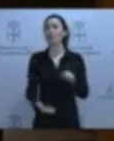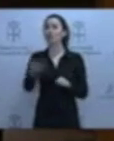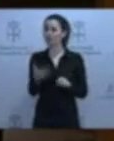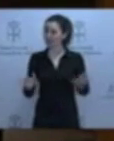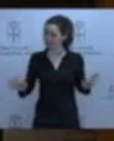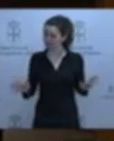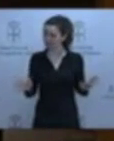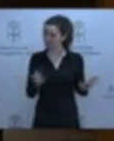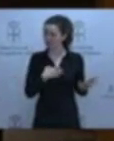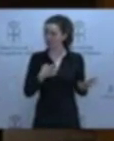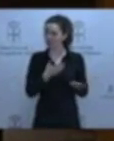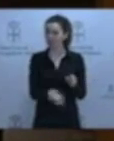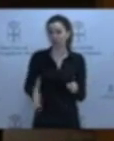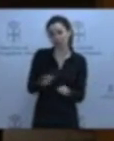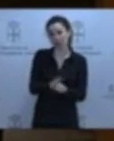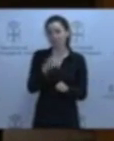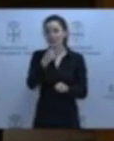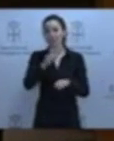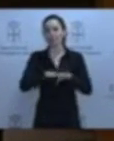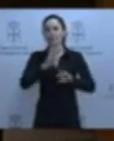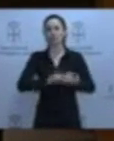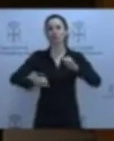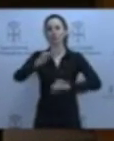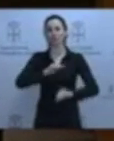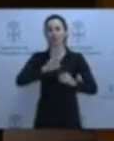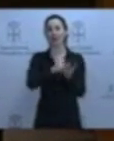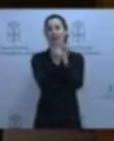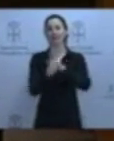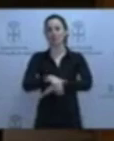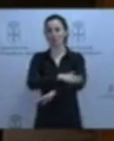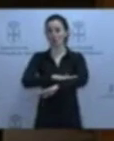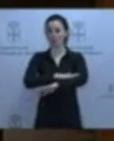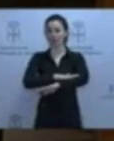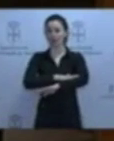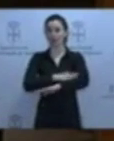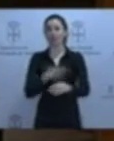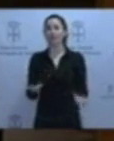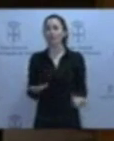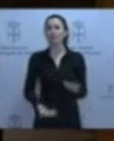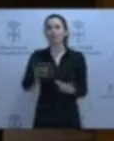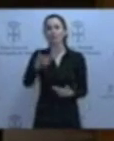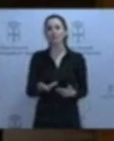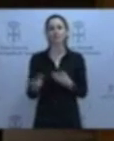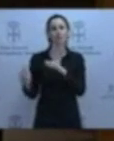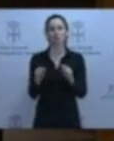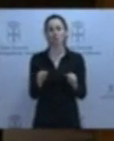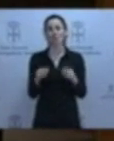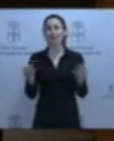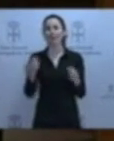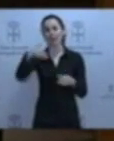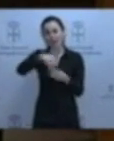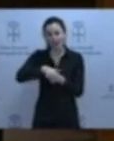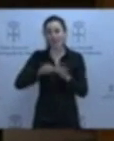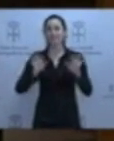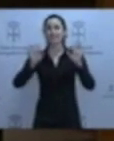tapado por las dificultades para la composición de un gobierno de cambio. Y ese problema fundamental tiene que ver con la composición del Senado,